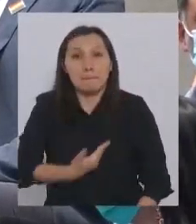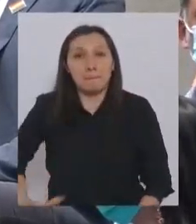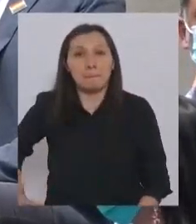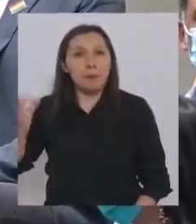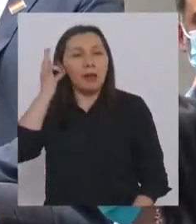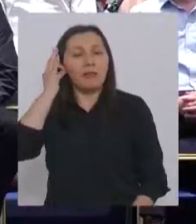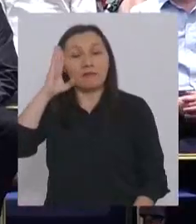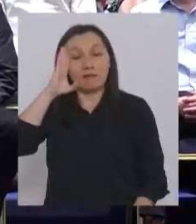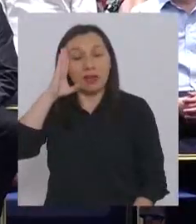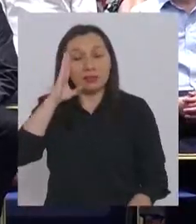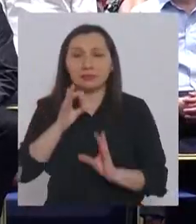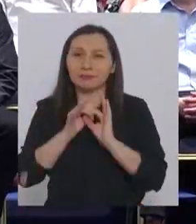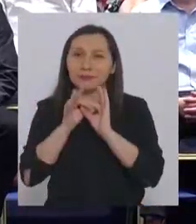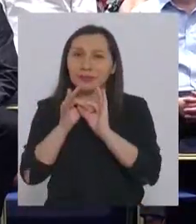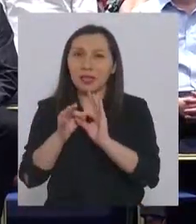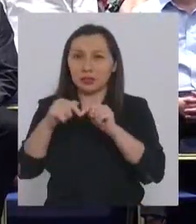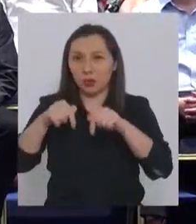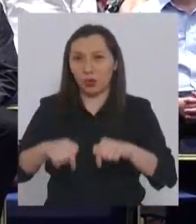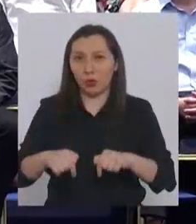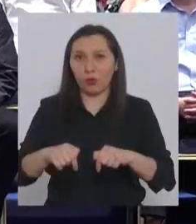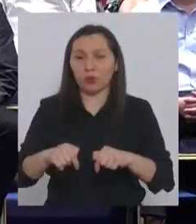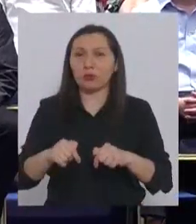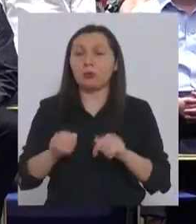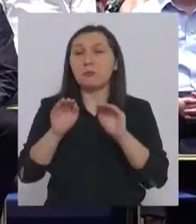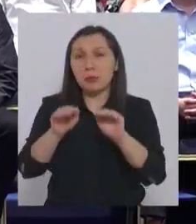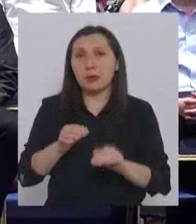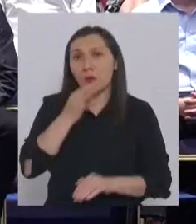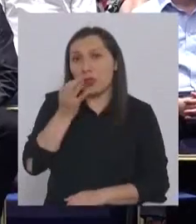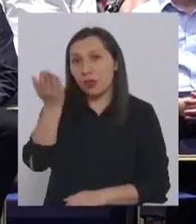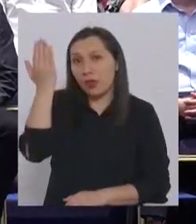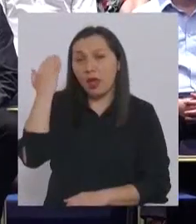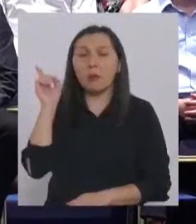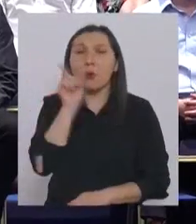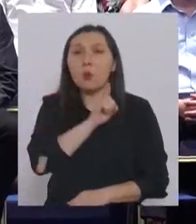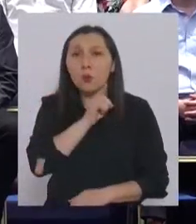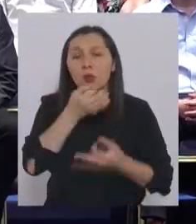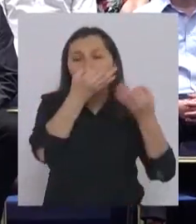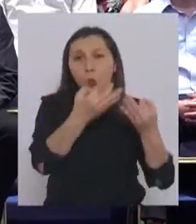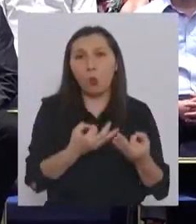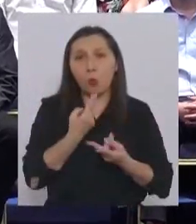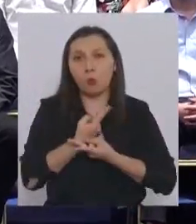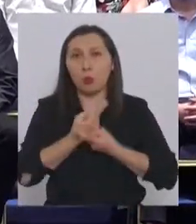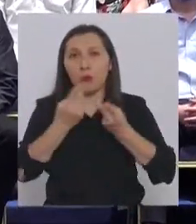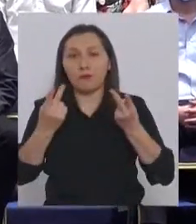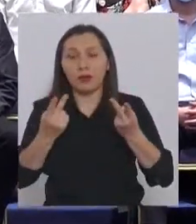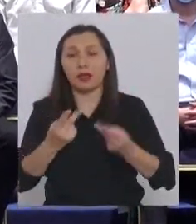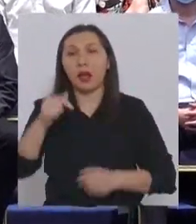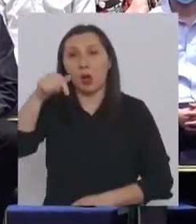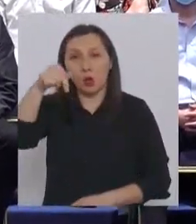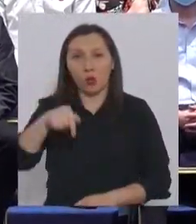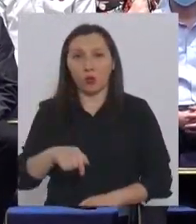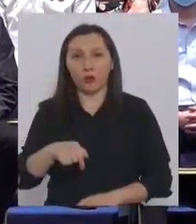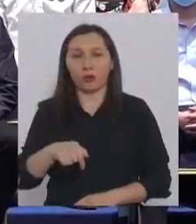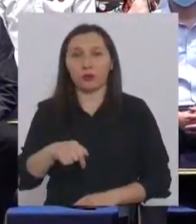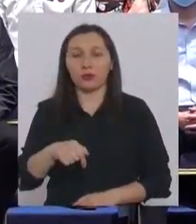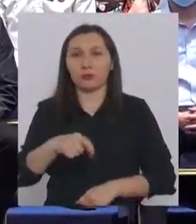a quien le agradezco hoy día, y tal como lo dijimos en nuestra última cuenta pública, hoy